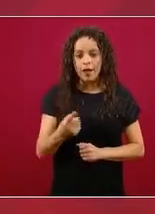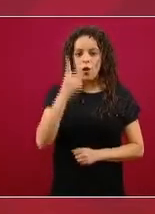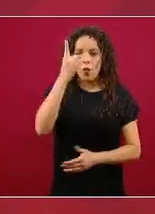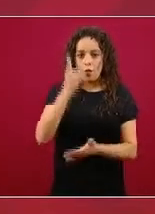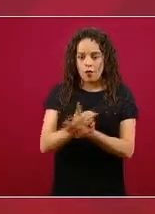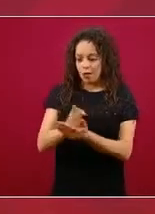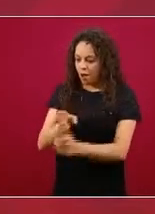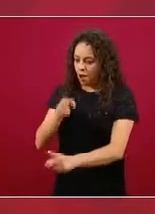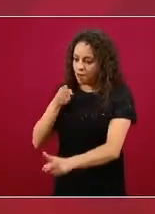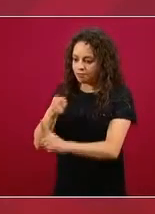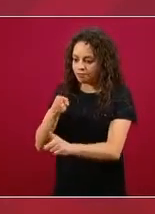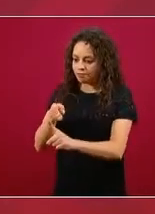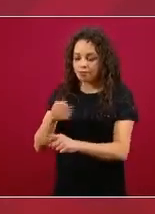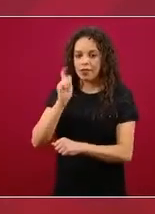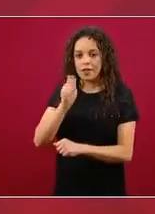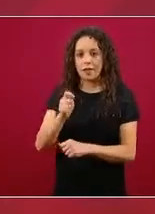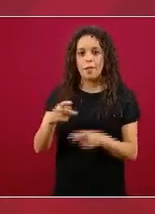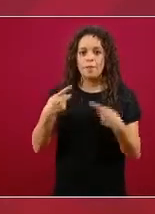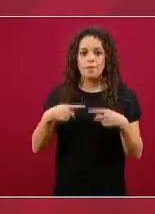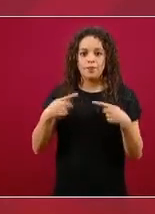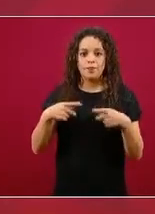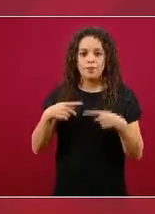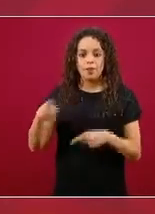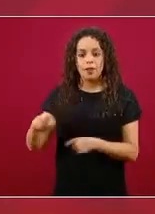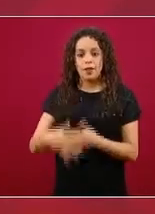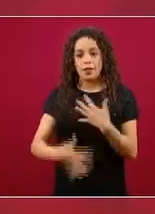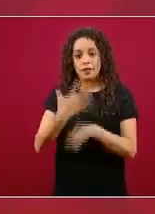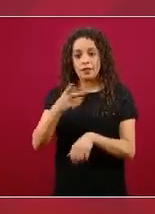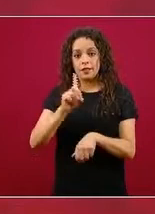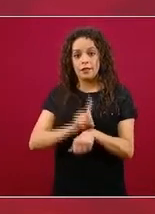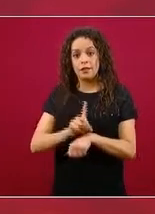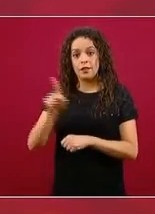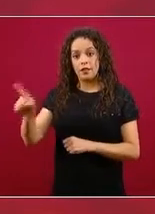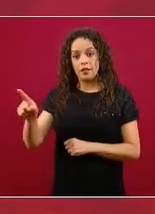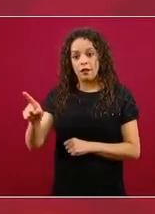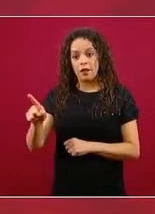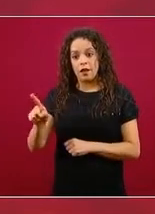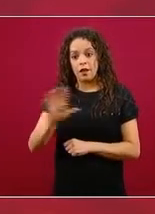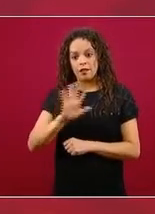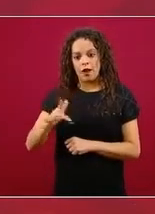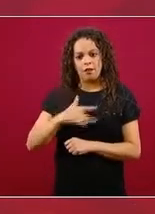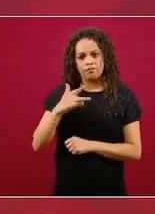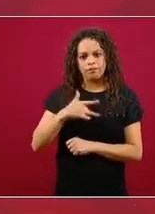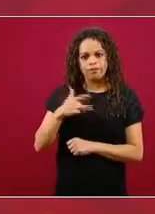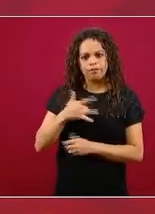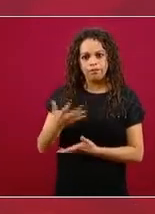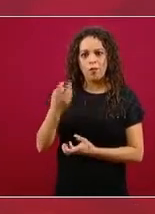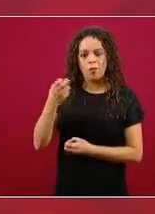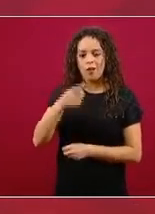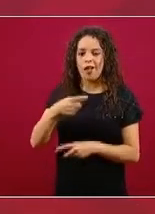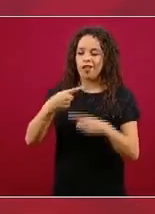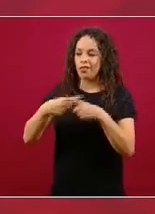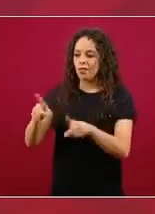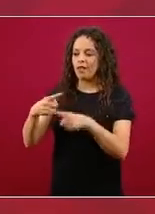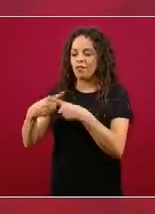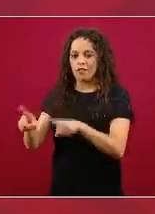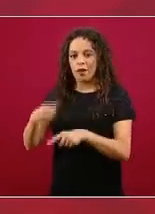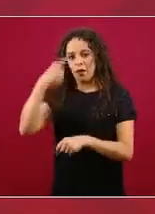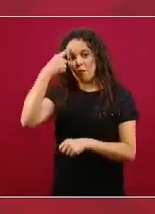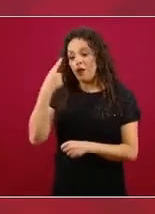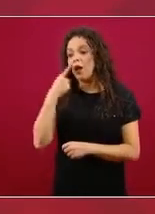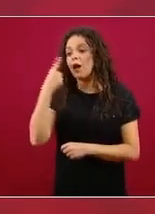podrían tener más de 15 días de que iniciaron síntomas y por lo tanto se infiere, están en este grupo de casos recuperados.